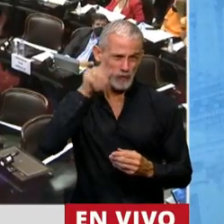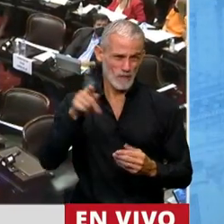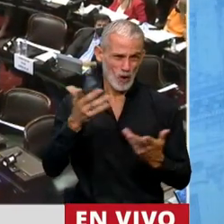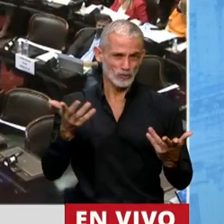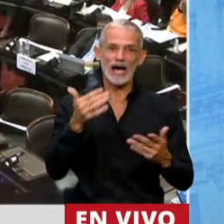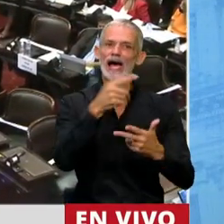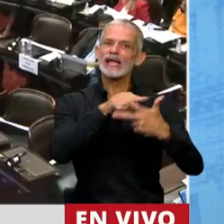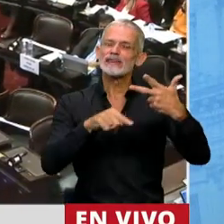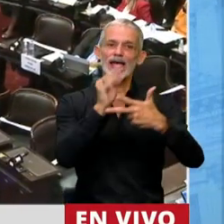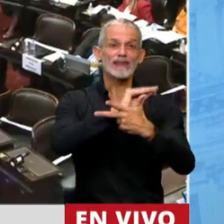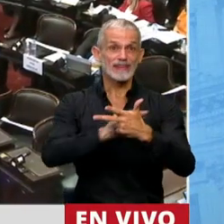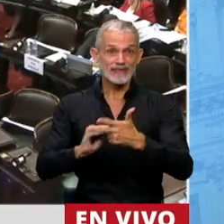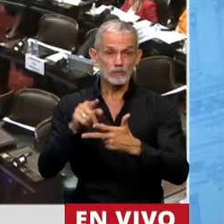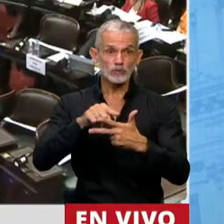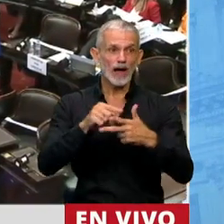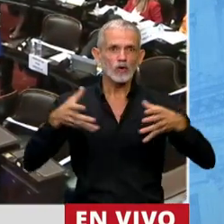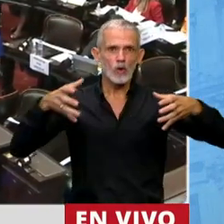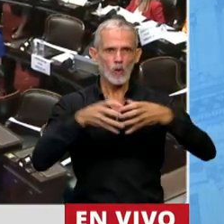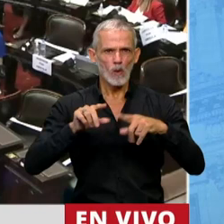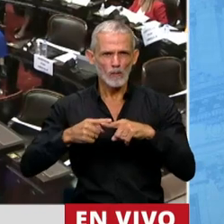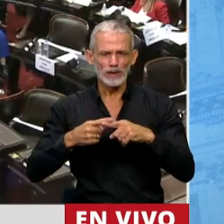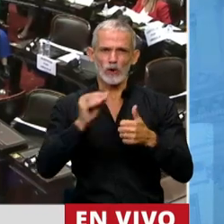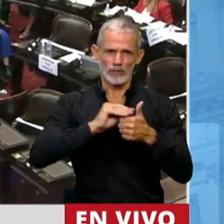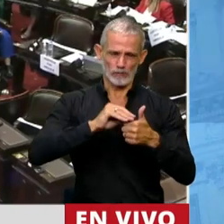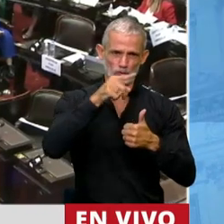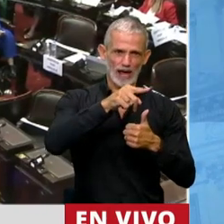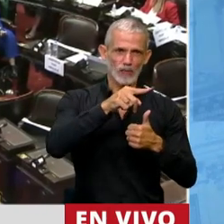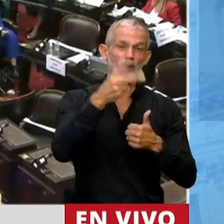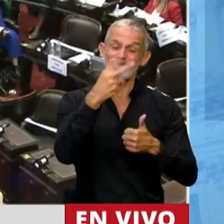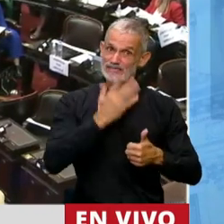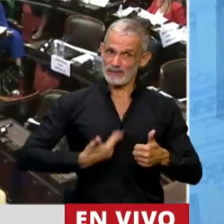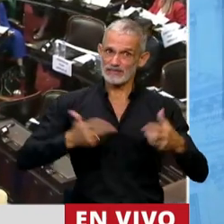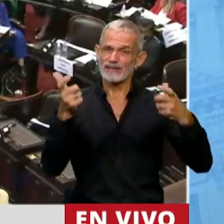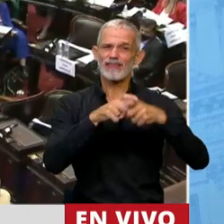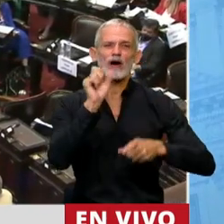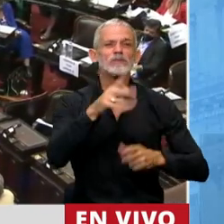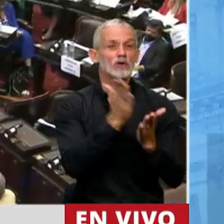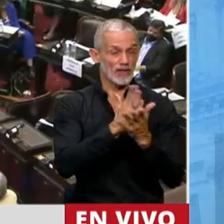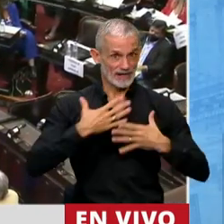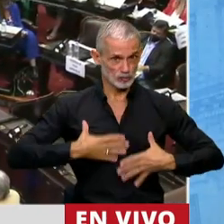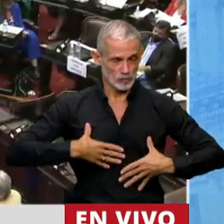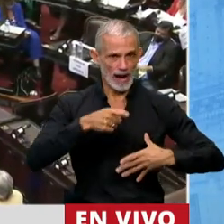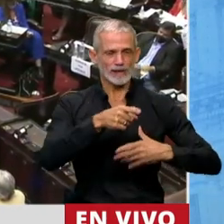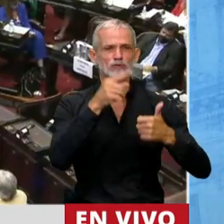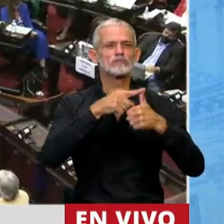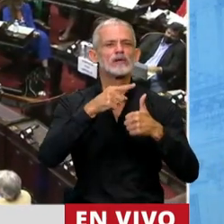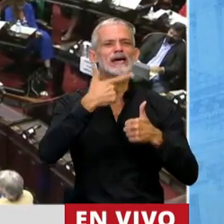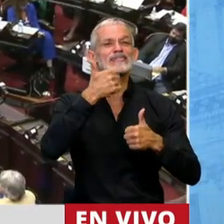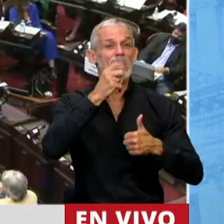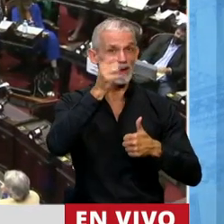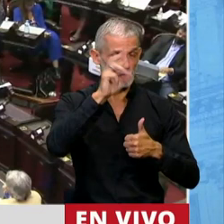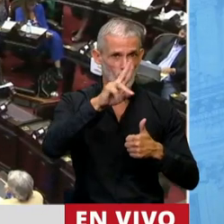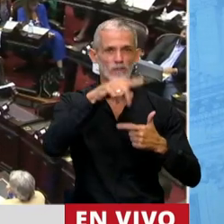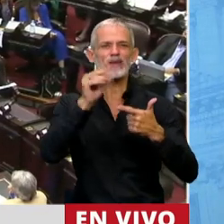Tres diputados del Interbloque, el diputado vicepresidente de la Comisión de Derechos Humanos, Sebastián Salvador,